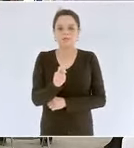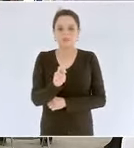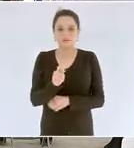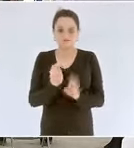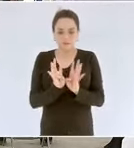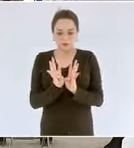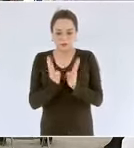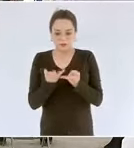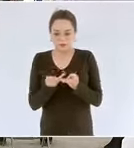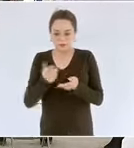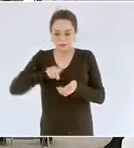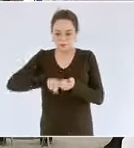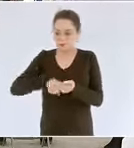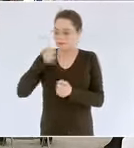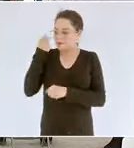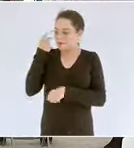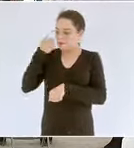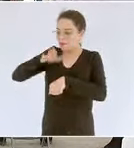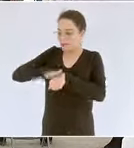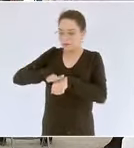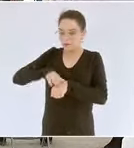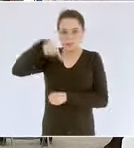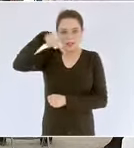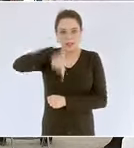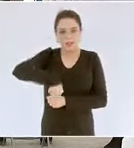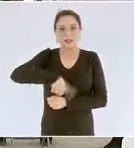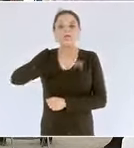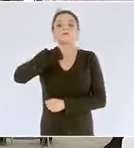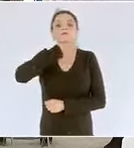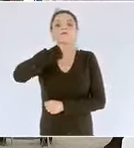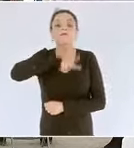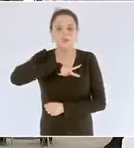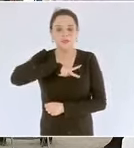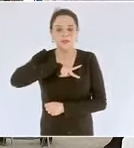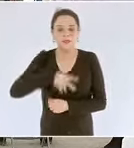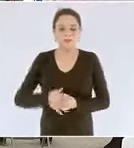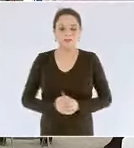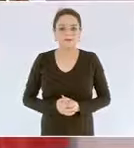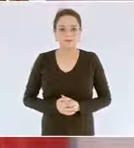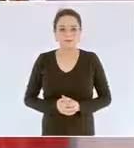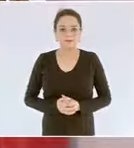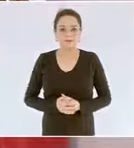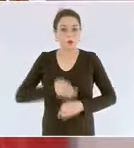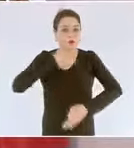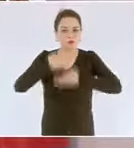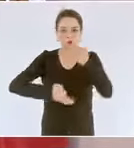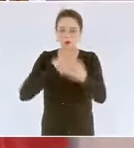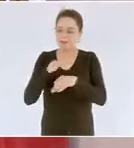de Pemex amigas amigos todos